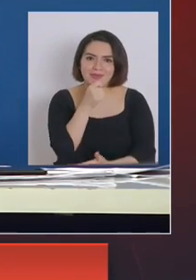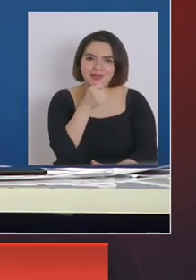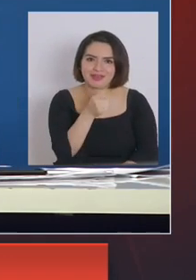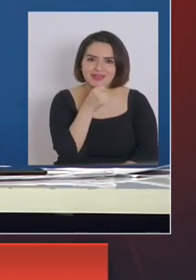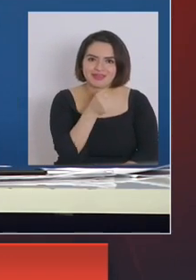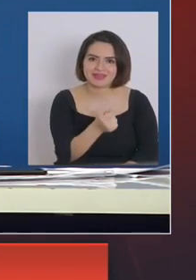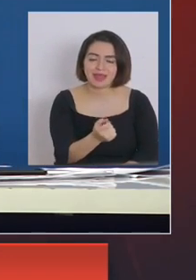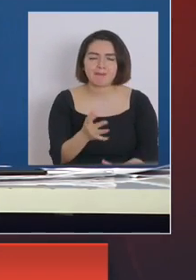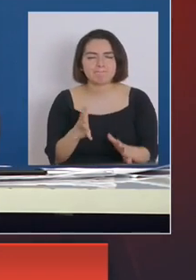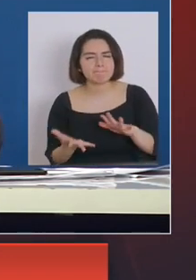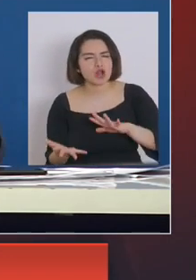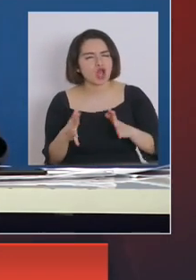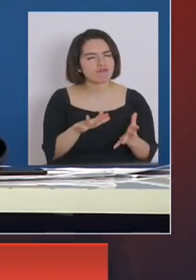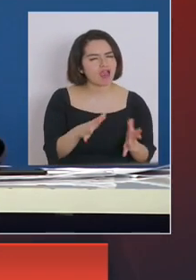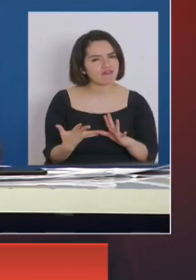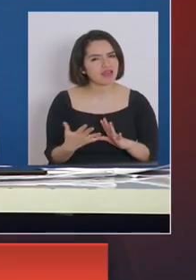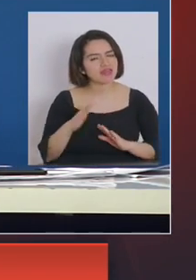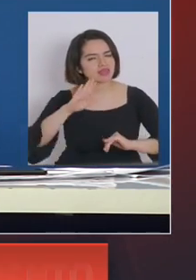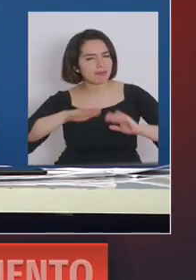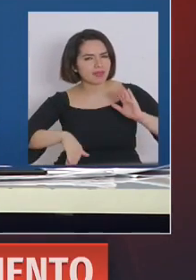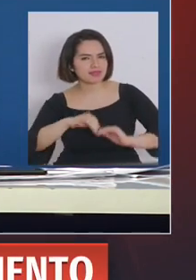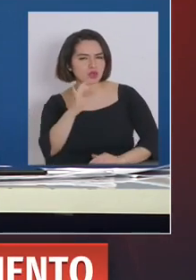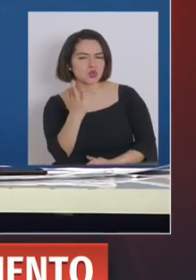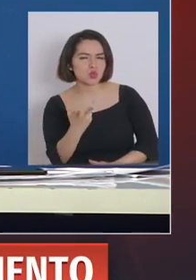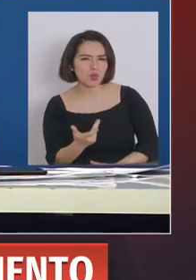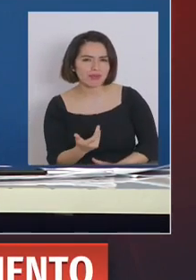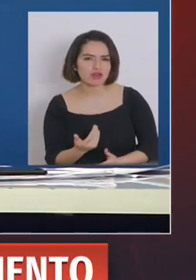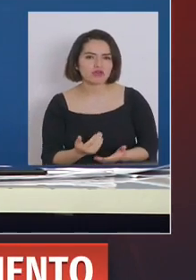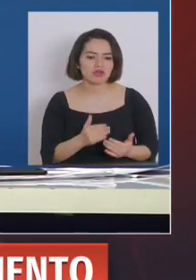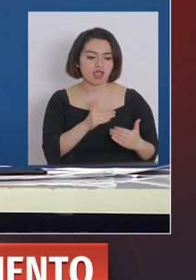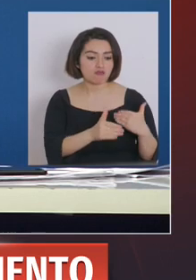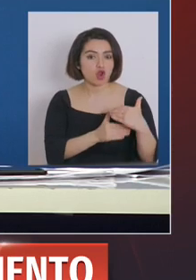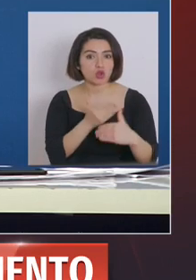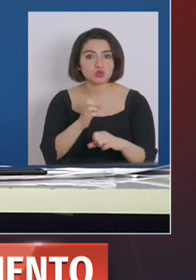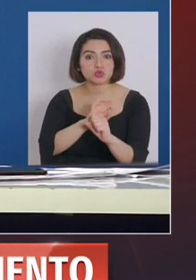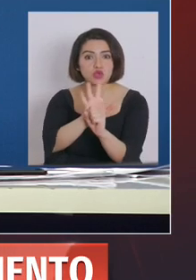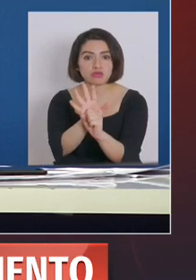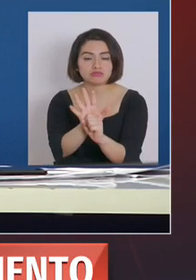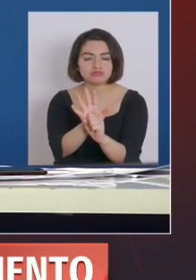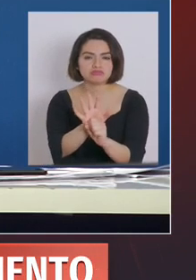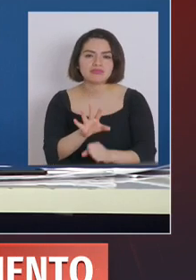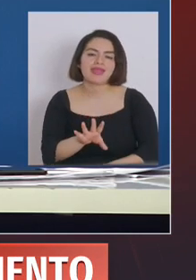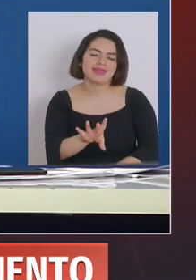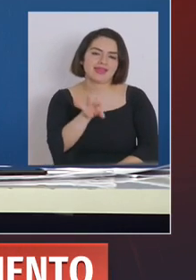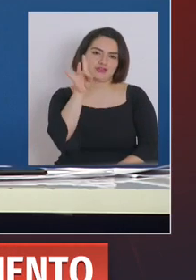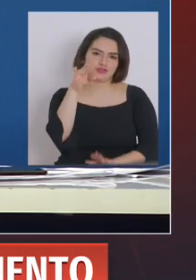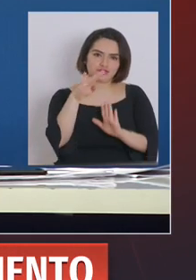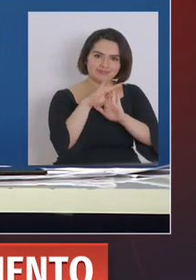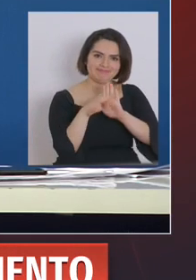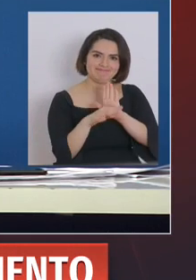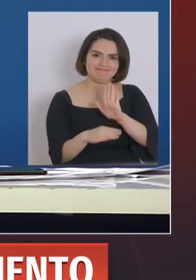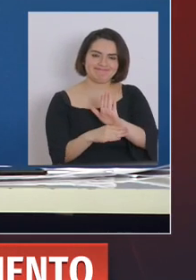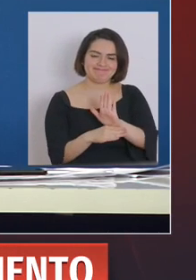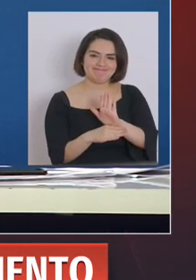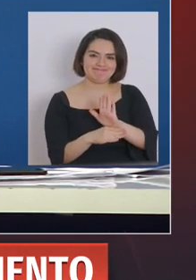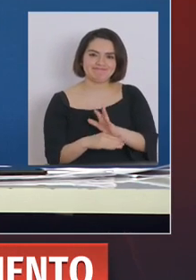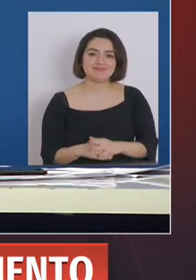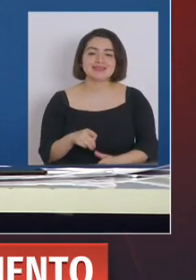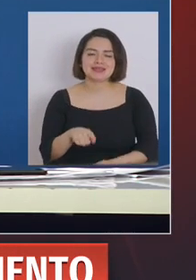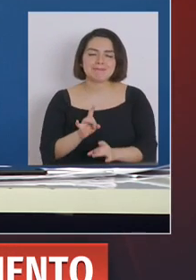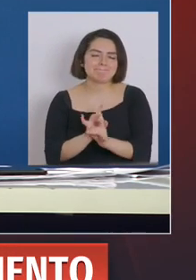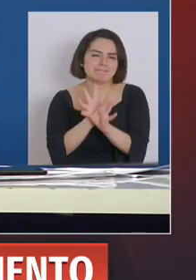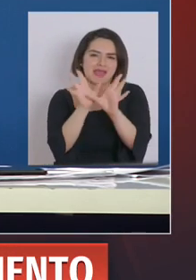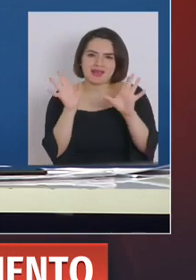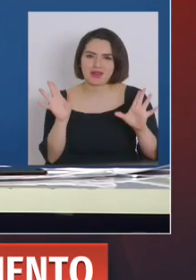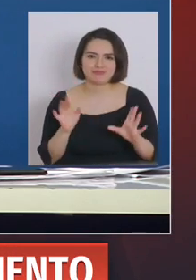probablemente, dependiendo de las cifras, dependiendo de la evolución de la pandemia, se tomarán tales y cuales medidas. Eso es más claro que